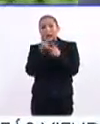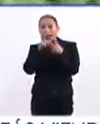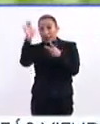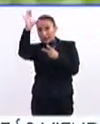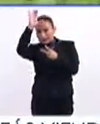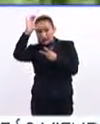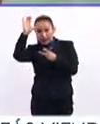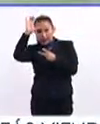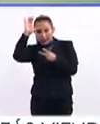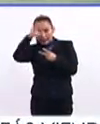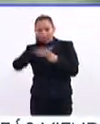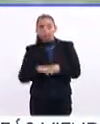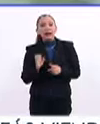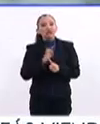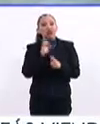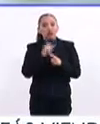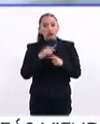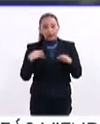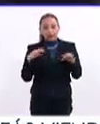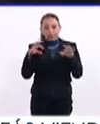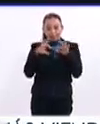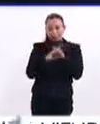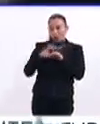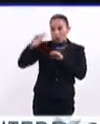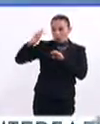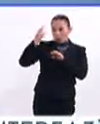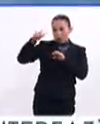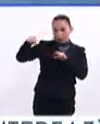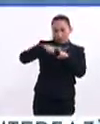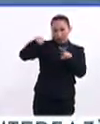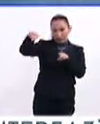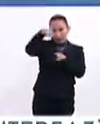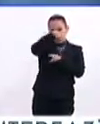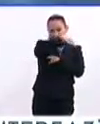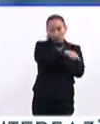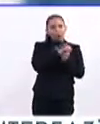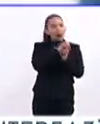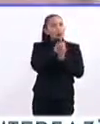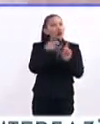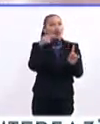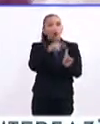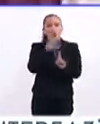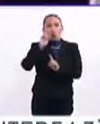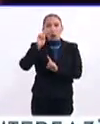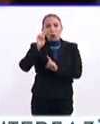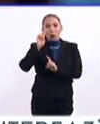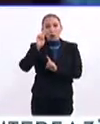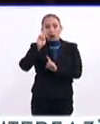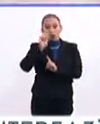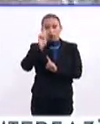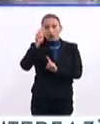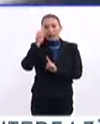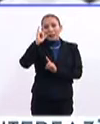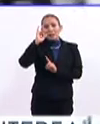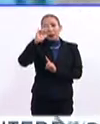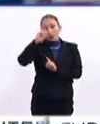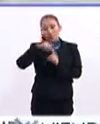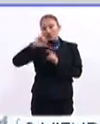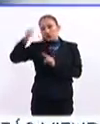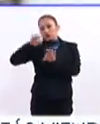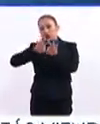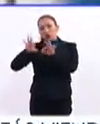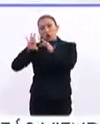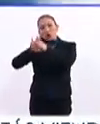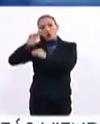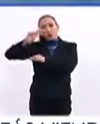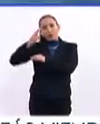científica. Entonces en vinculación con universidades, en concreto con la Universidad Iberoamericana y algunos trabajos